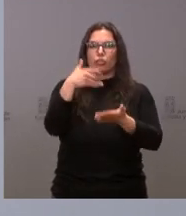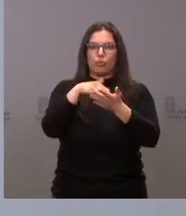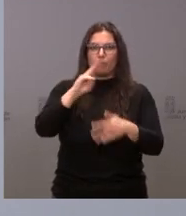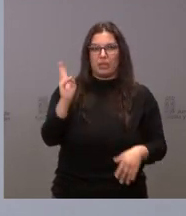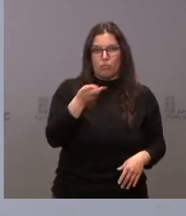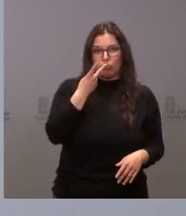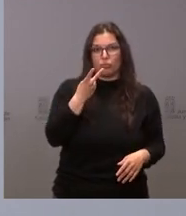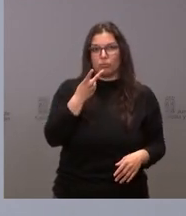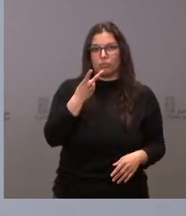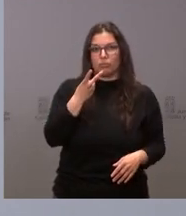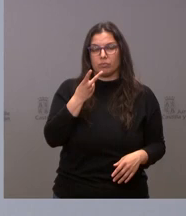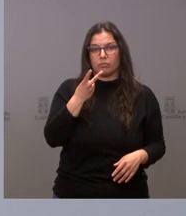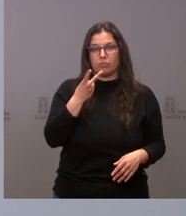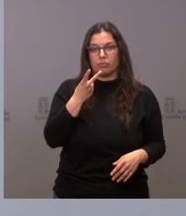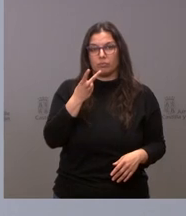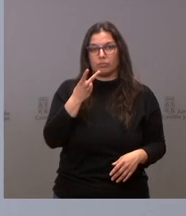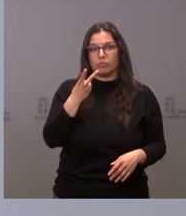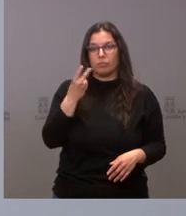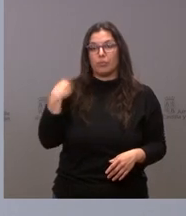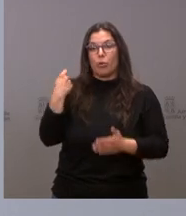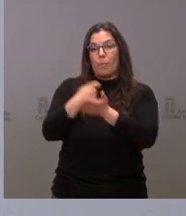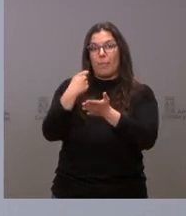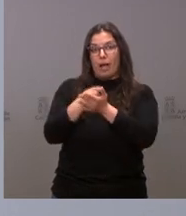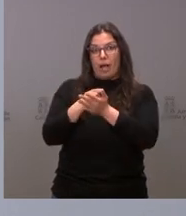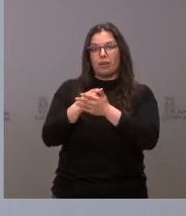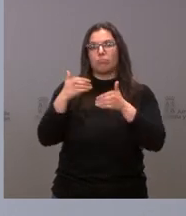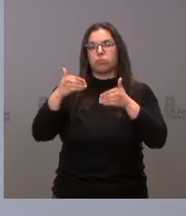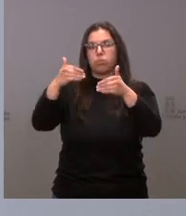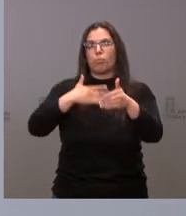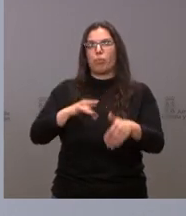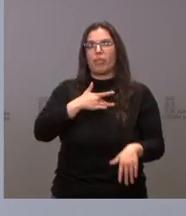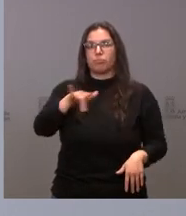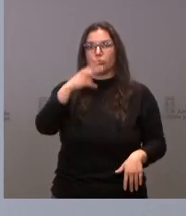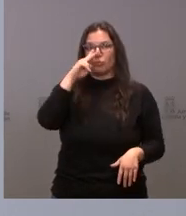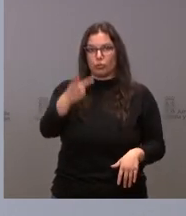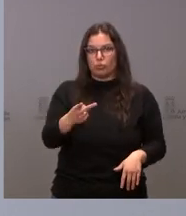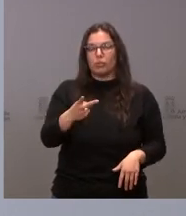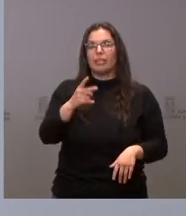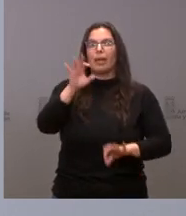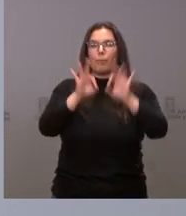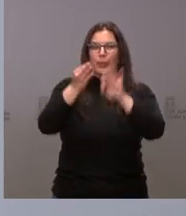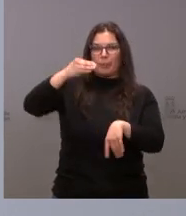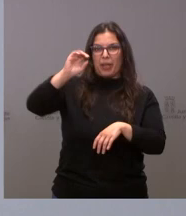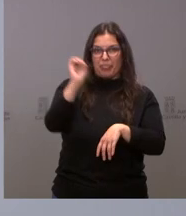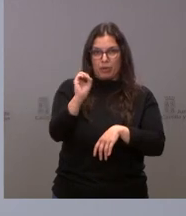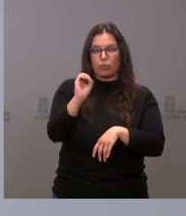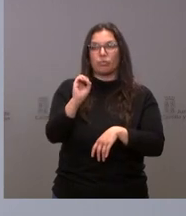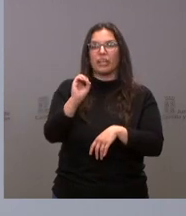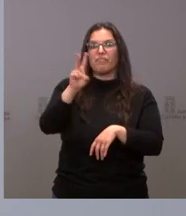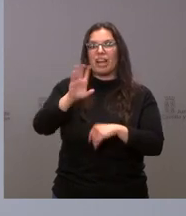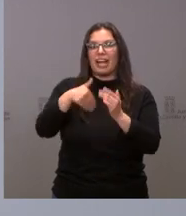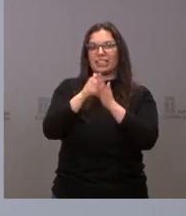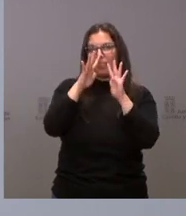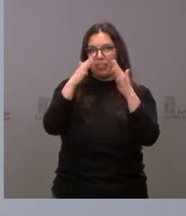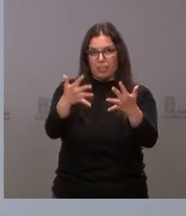euros con una carencia en el pago de dos años a un tipo de interés cero y una vigencia de diez años y por